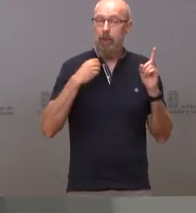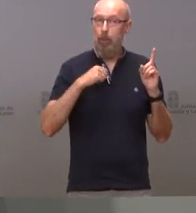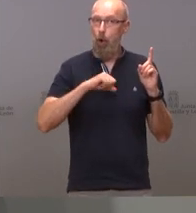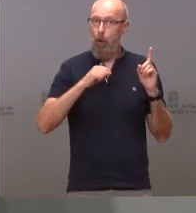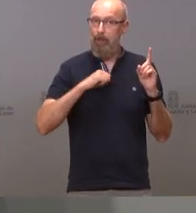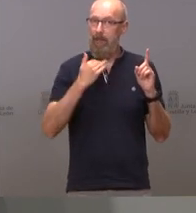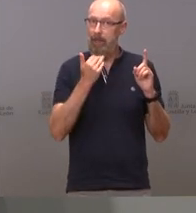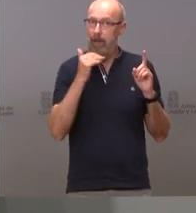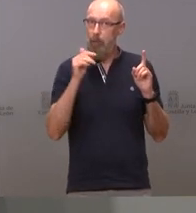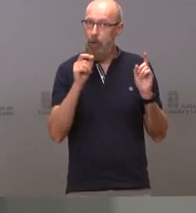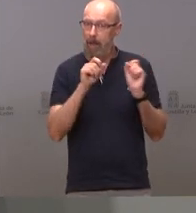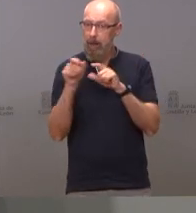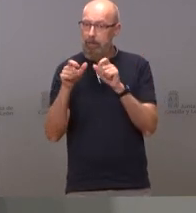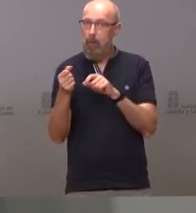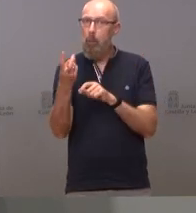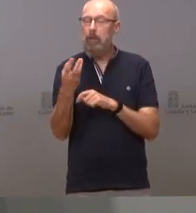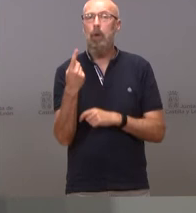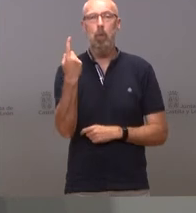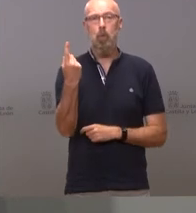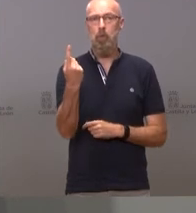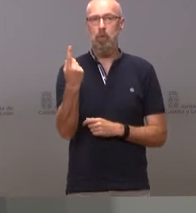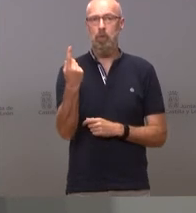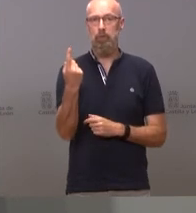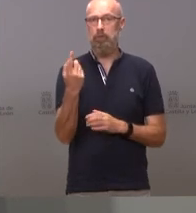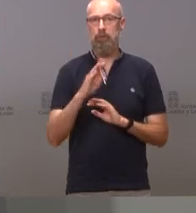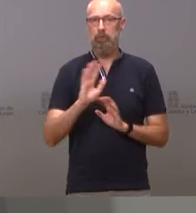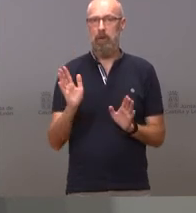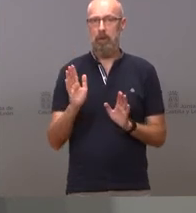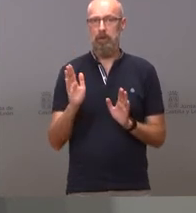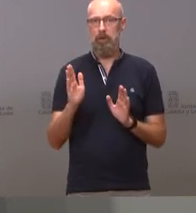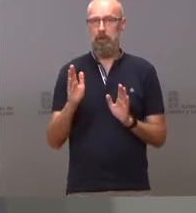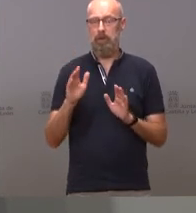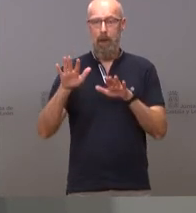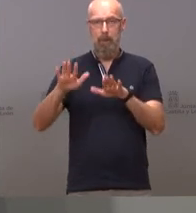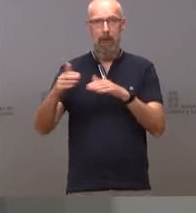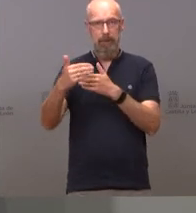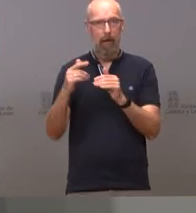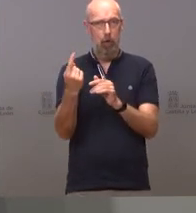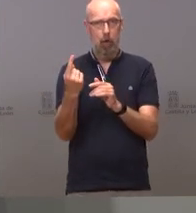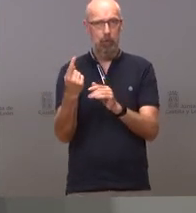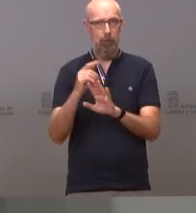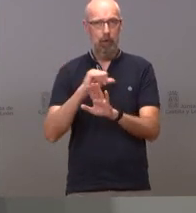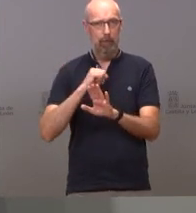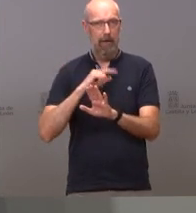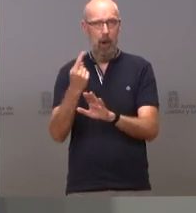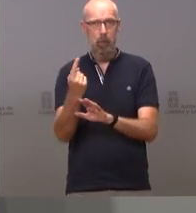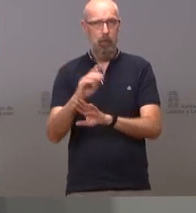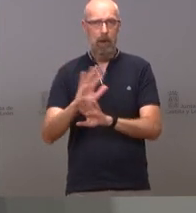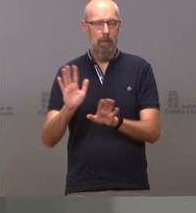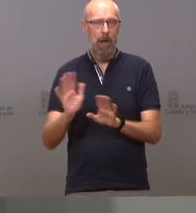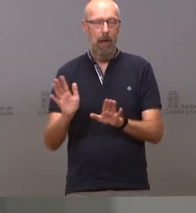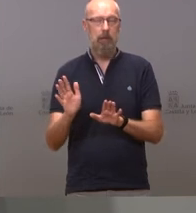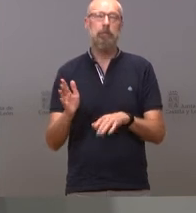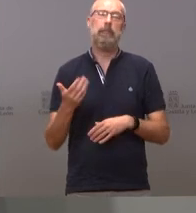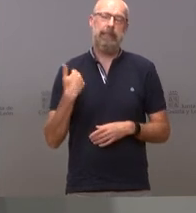hospital de Zamora es de uno en las plantas de hospitalización lo hemos dicho desde hace